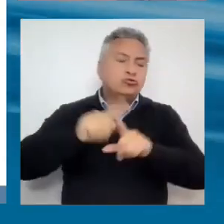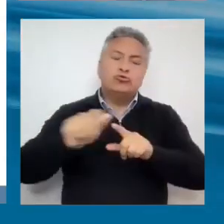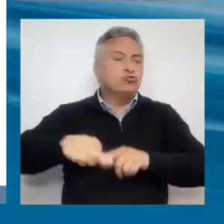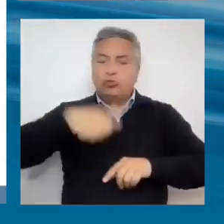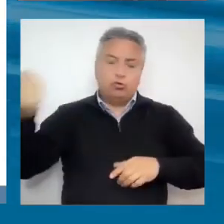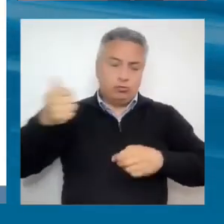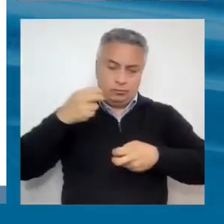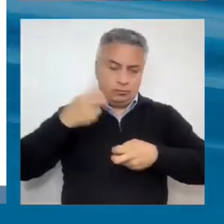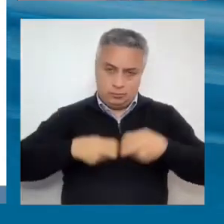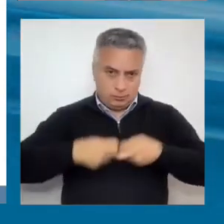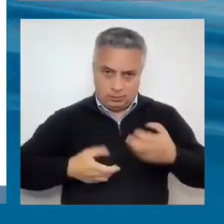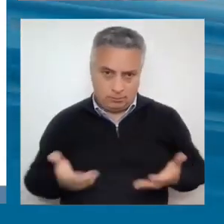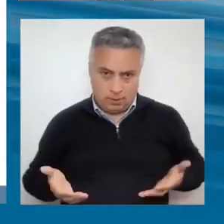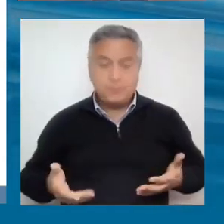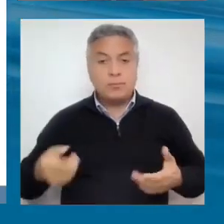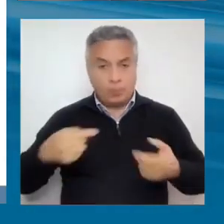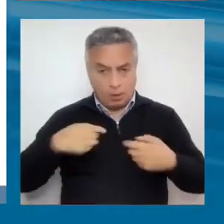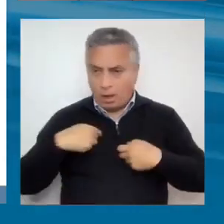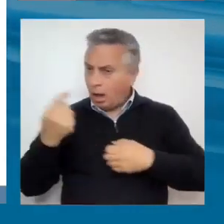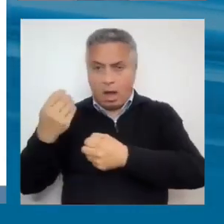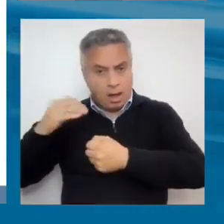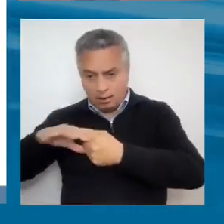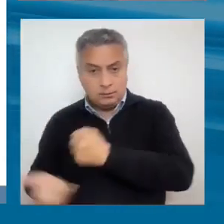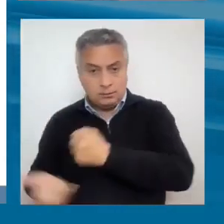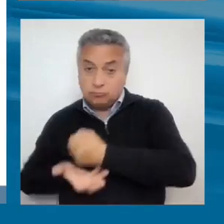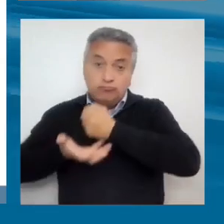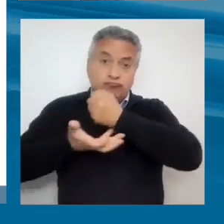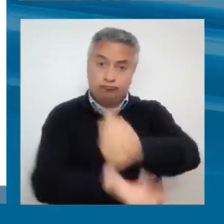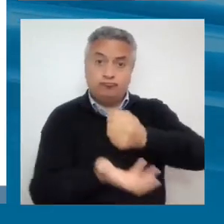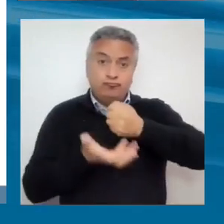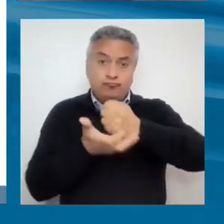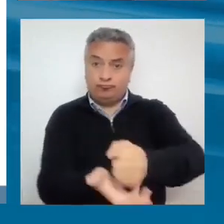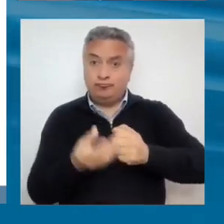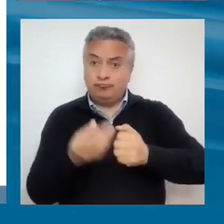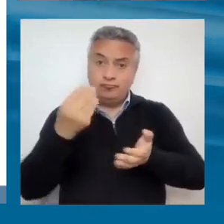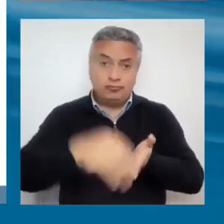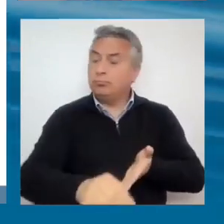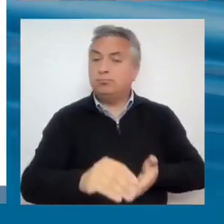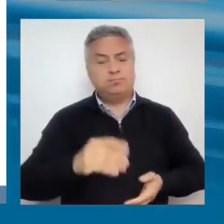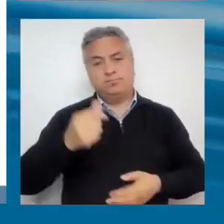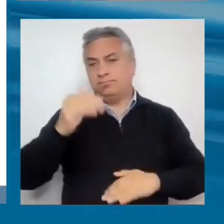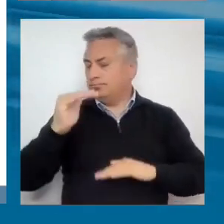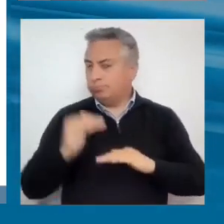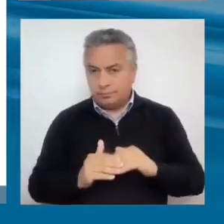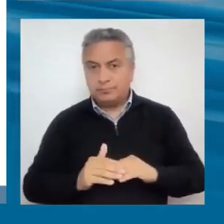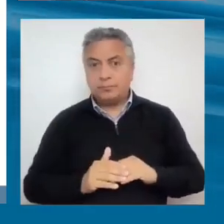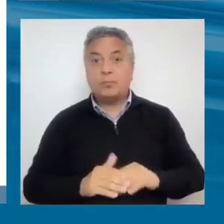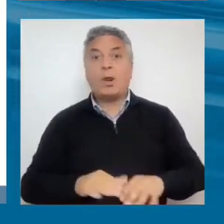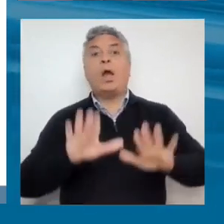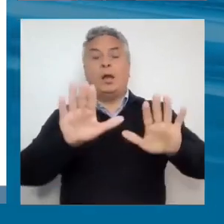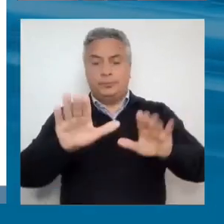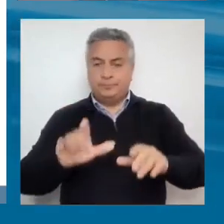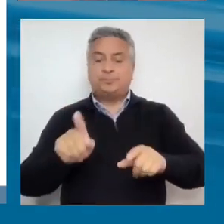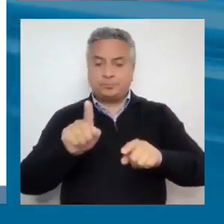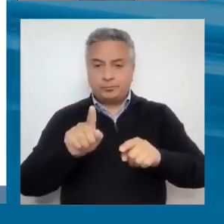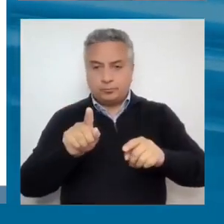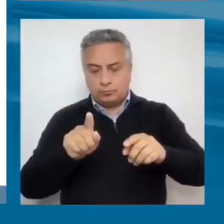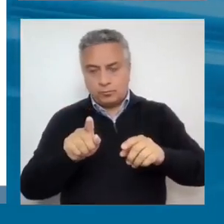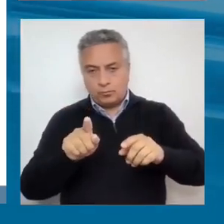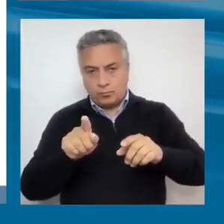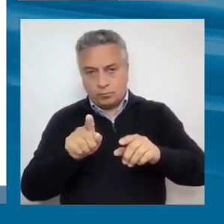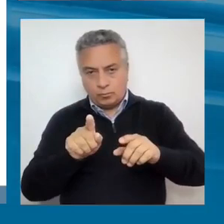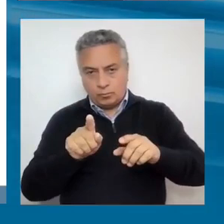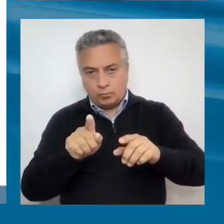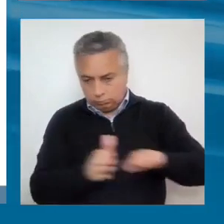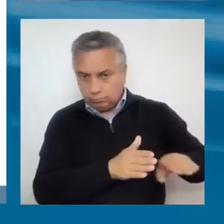es que tenemos tasas de inversión bajas y tenemos una falta de talento humano con las competencias, digamos,